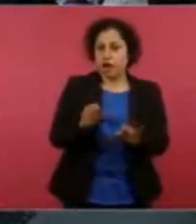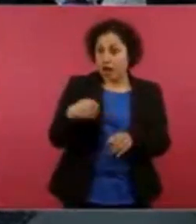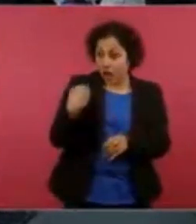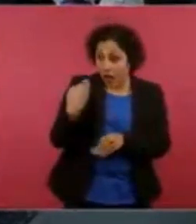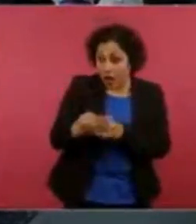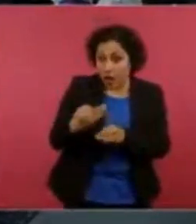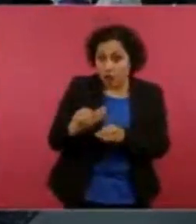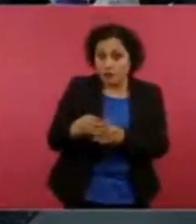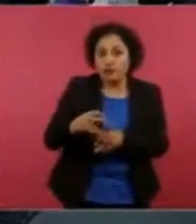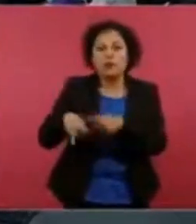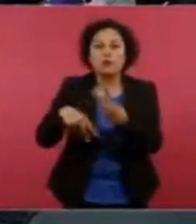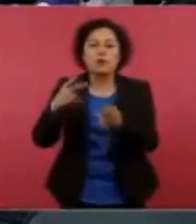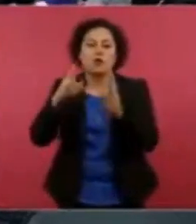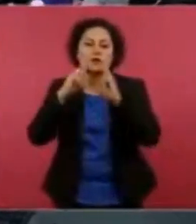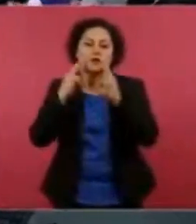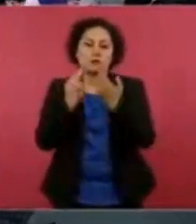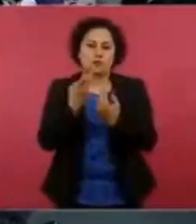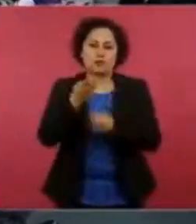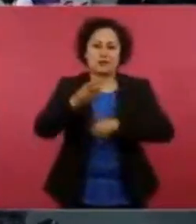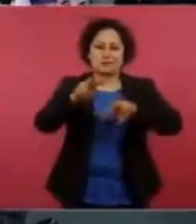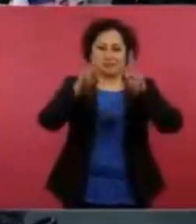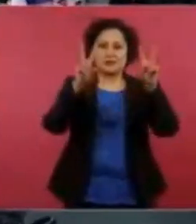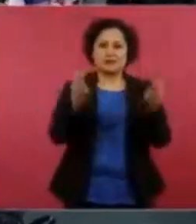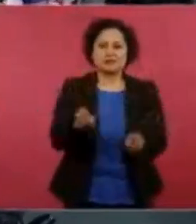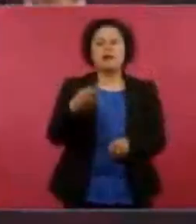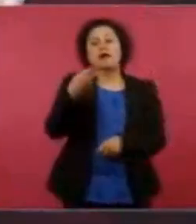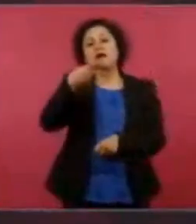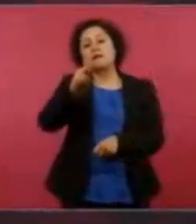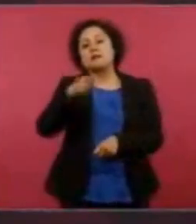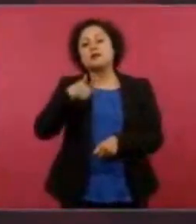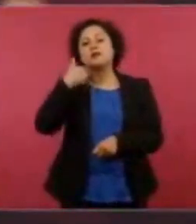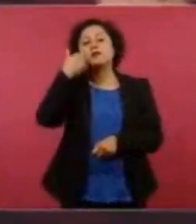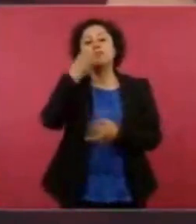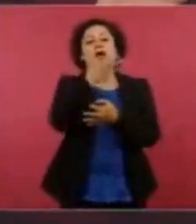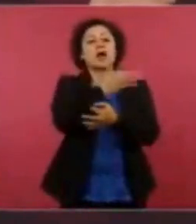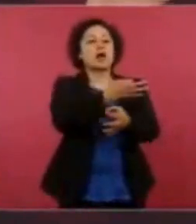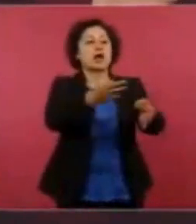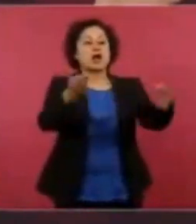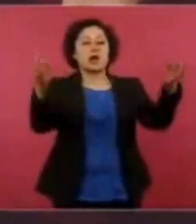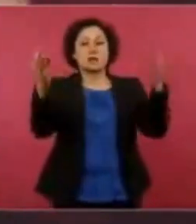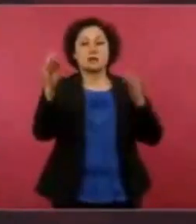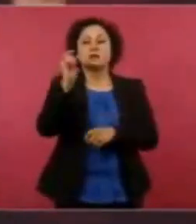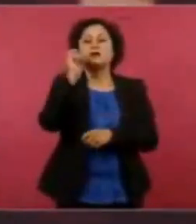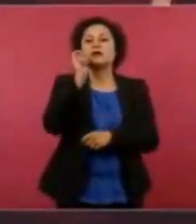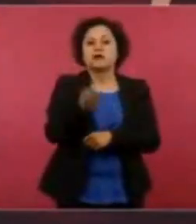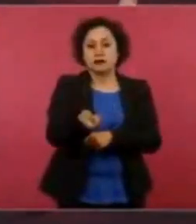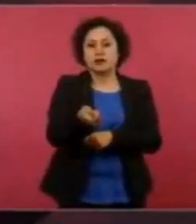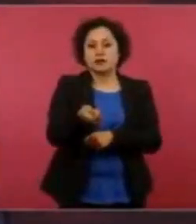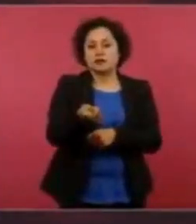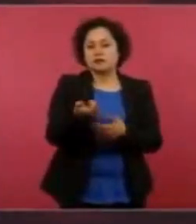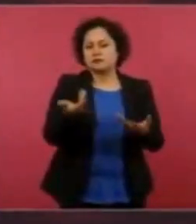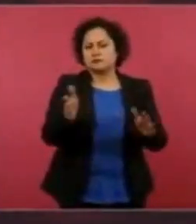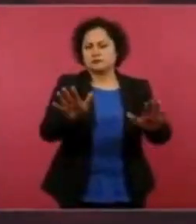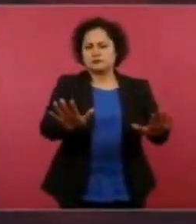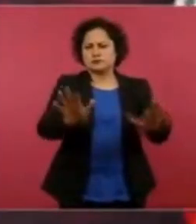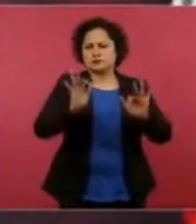pero decirle a la gente que tenemos capacidad